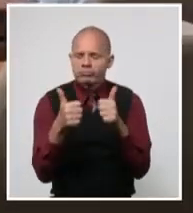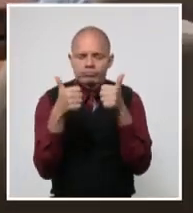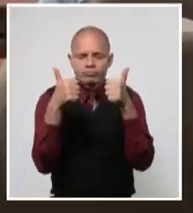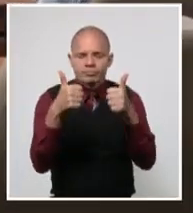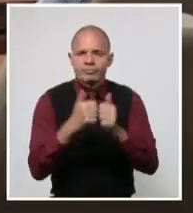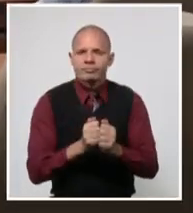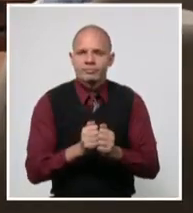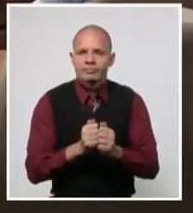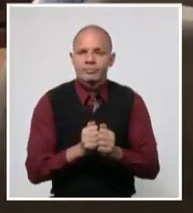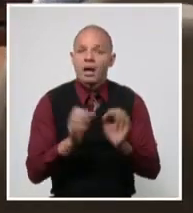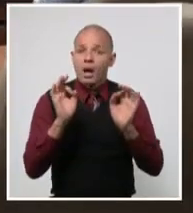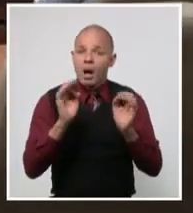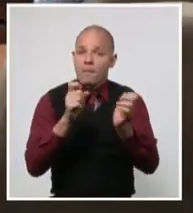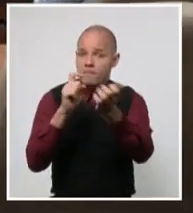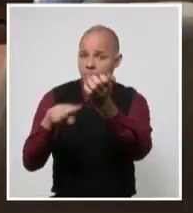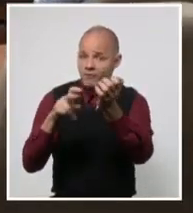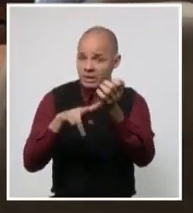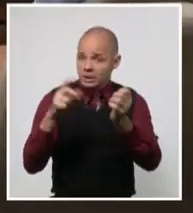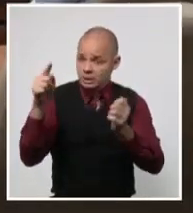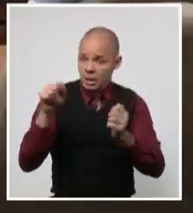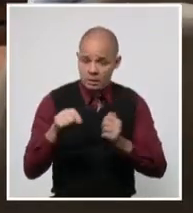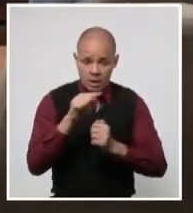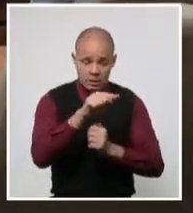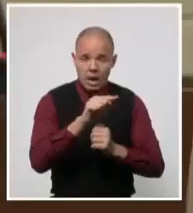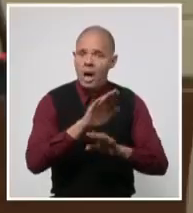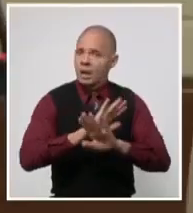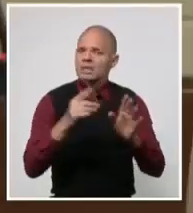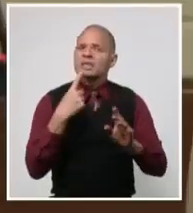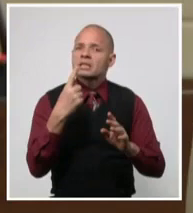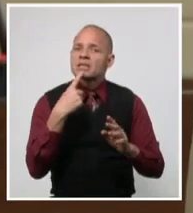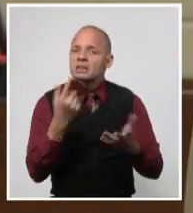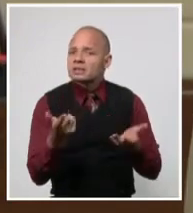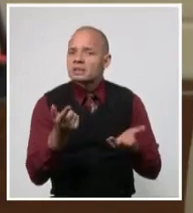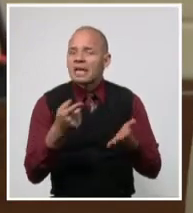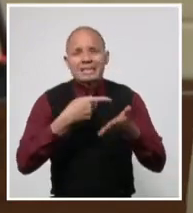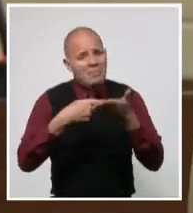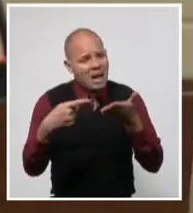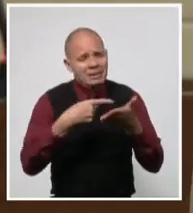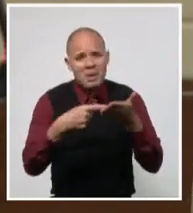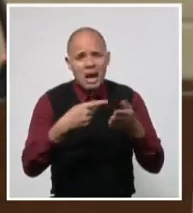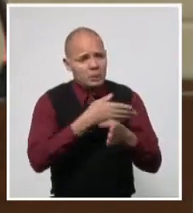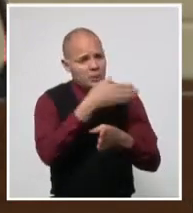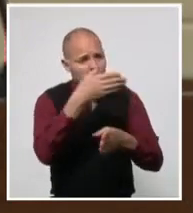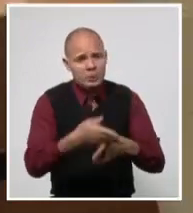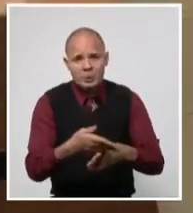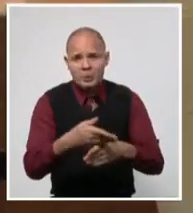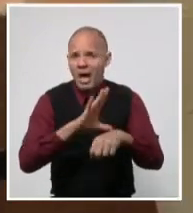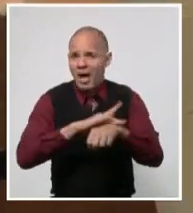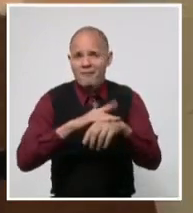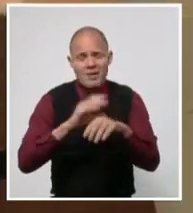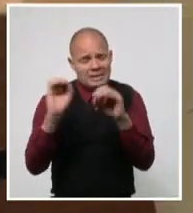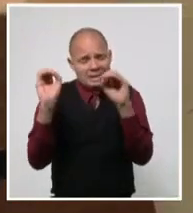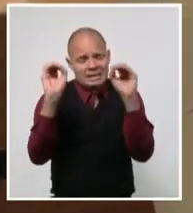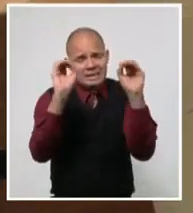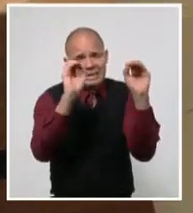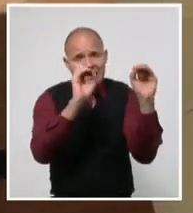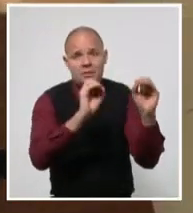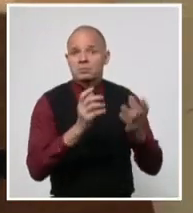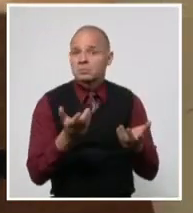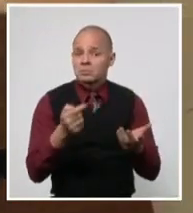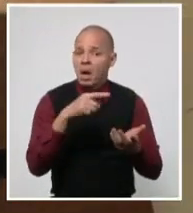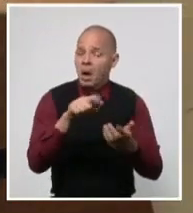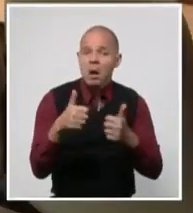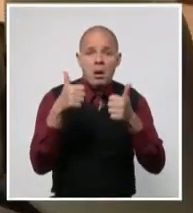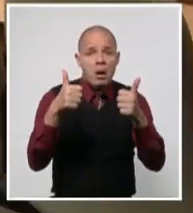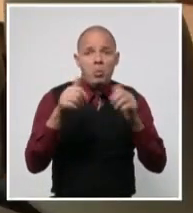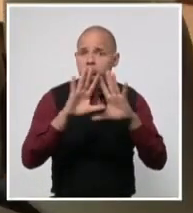provincias llevan varias semanas sin casos de la enfermedad y la reanimación de la vida económica y social transcurre allí con estabilidad y apego a las